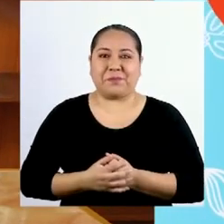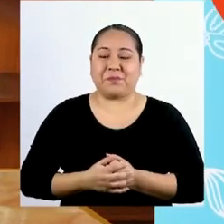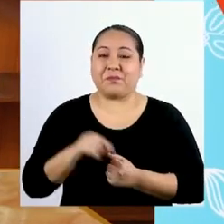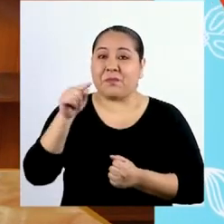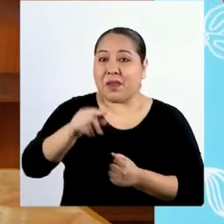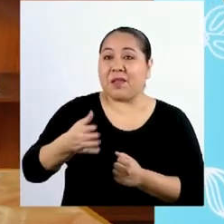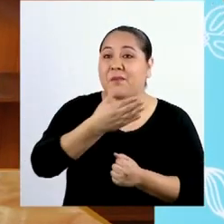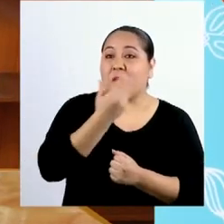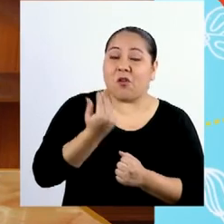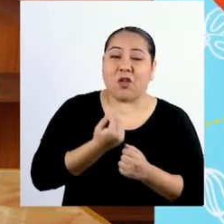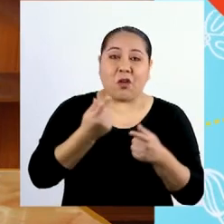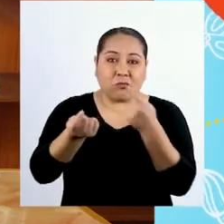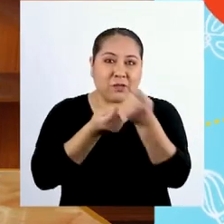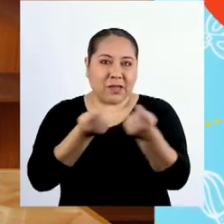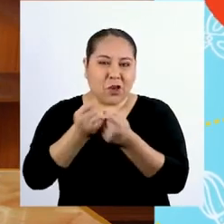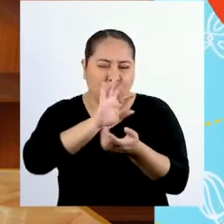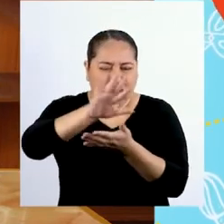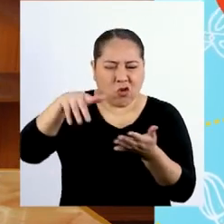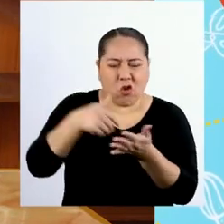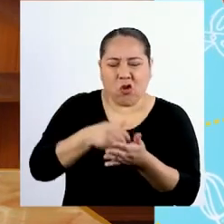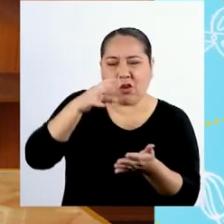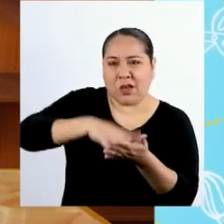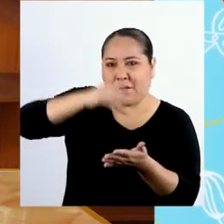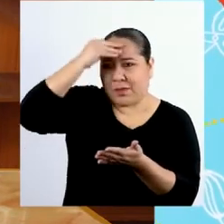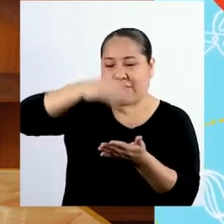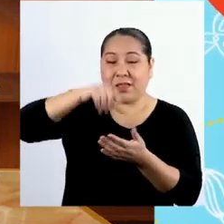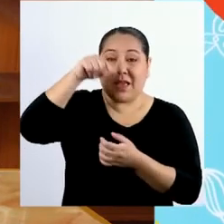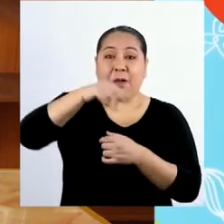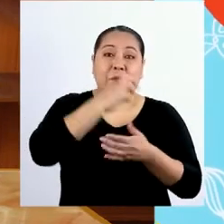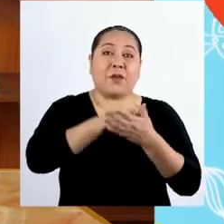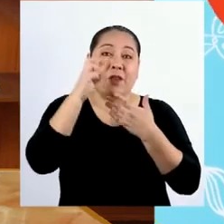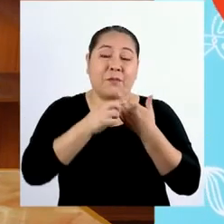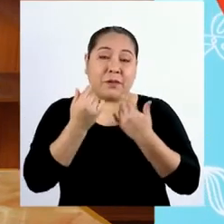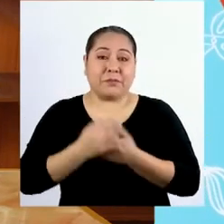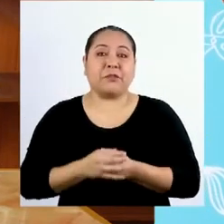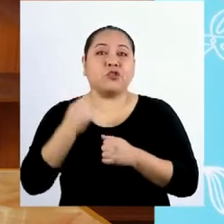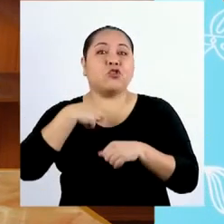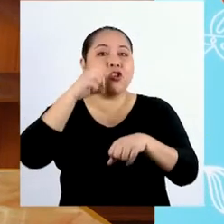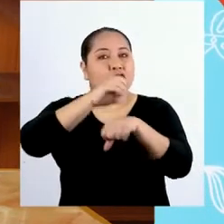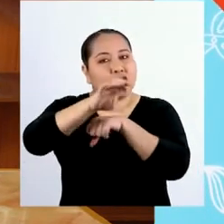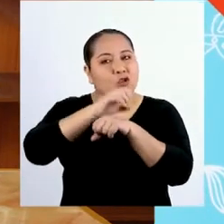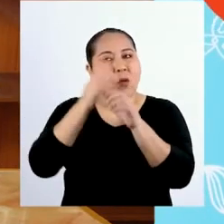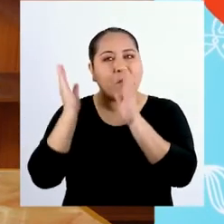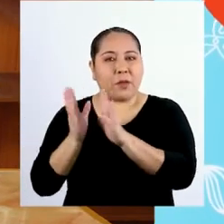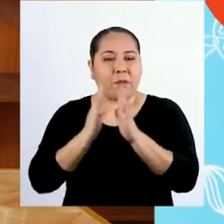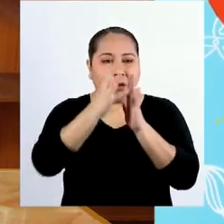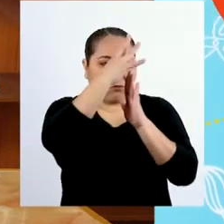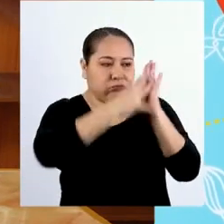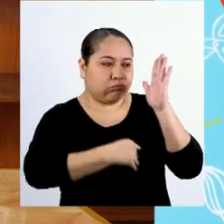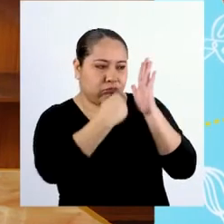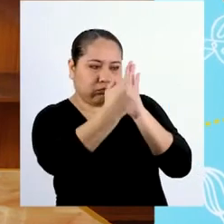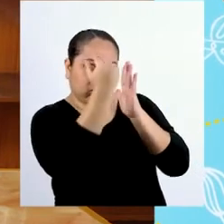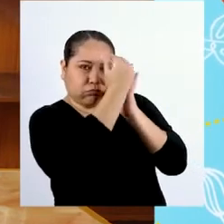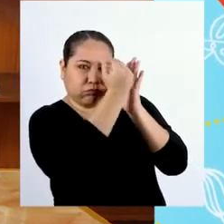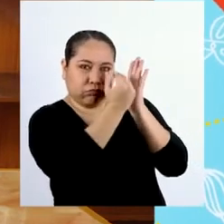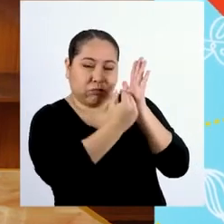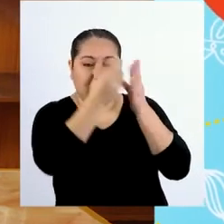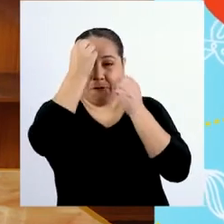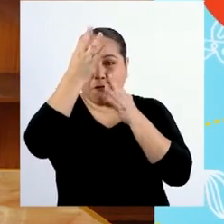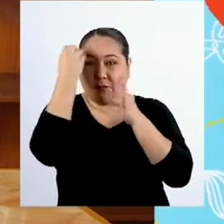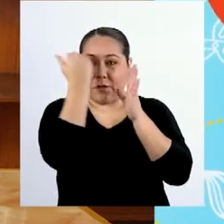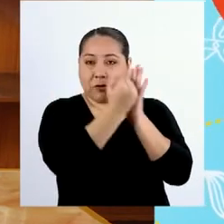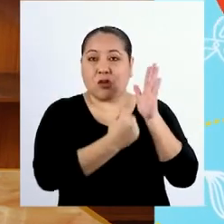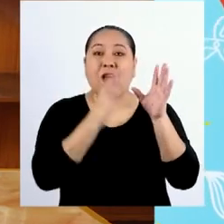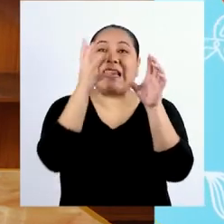Para mejorar el manejo de todo lo que aprendimos en el programa de hoy, les recomiendo elaborar un organizador de información